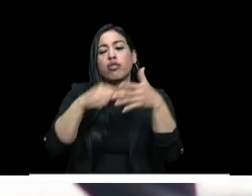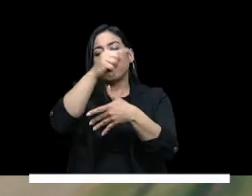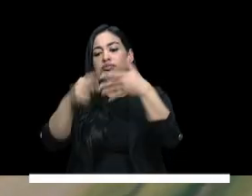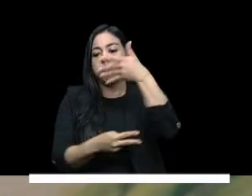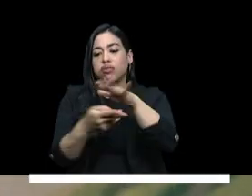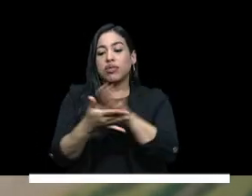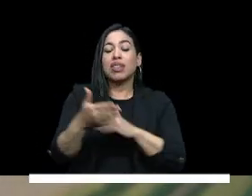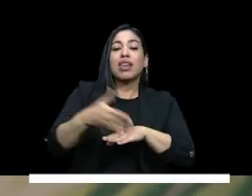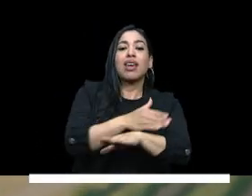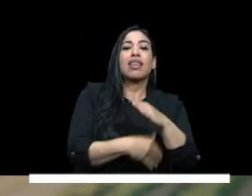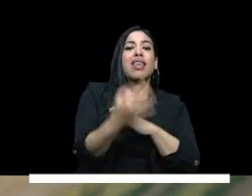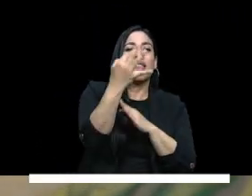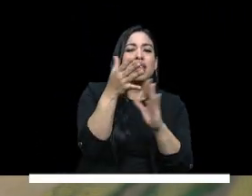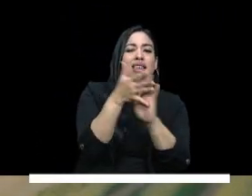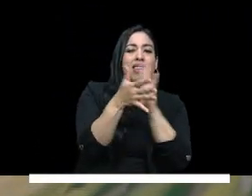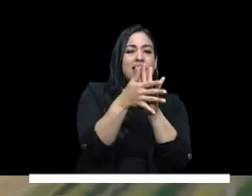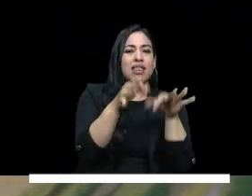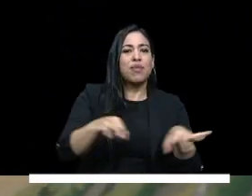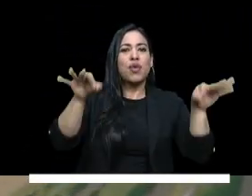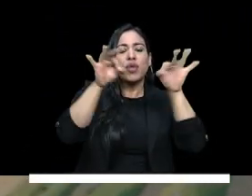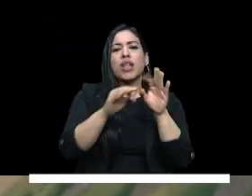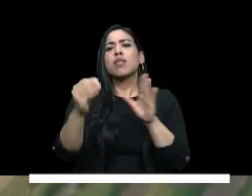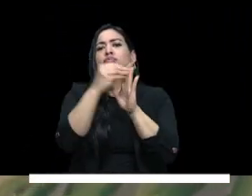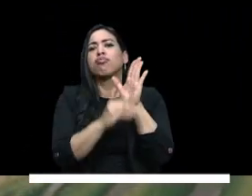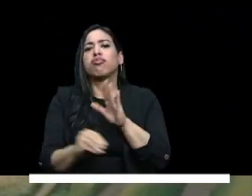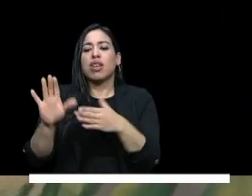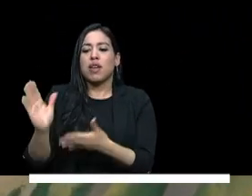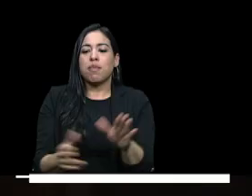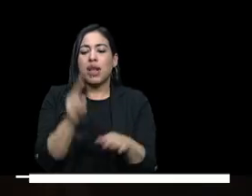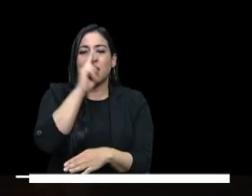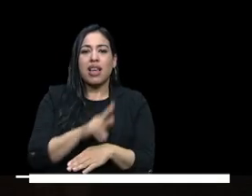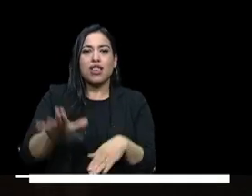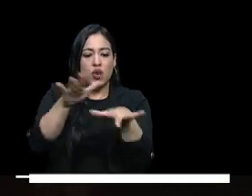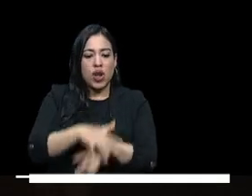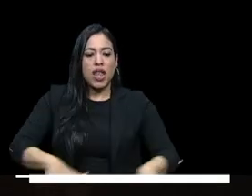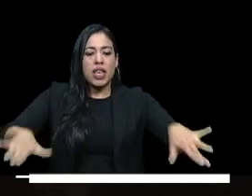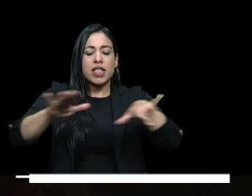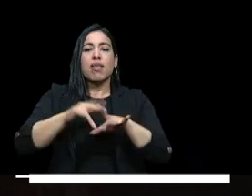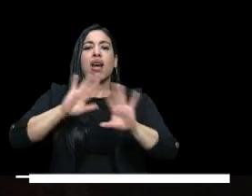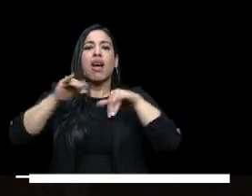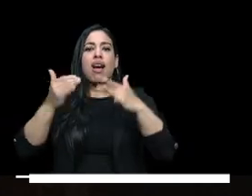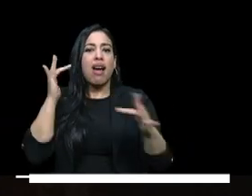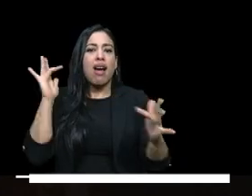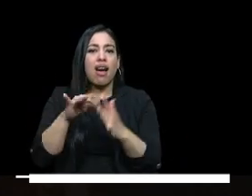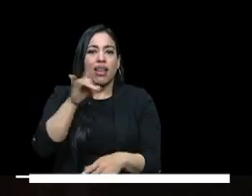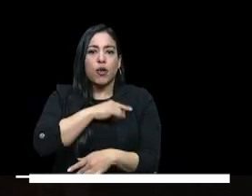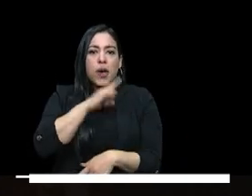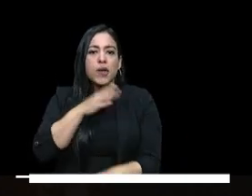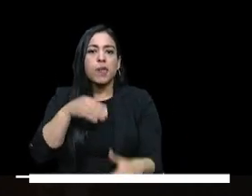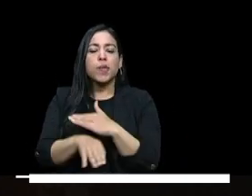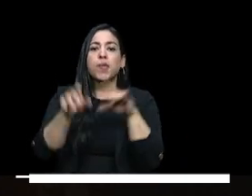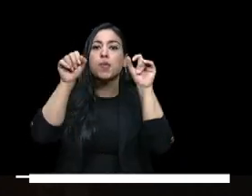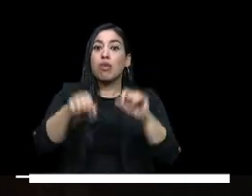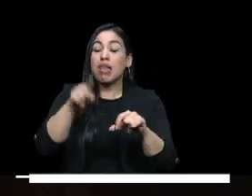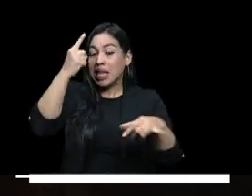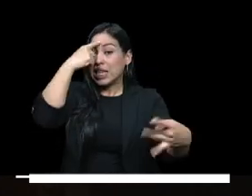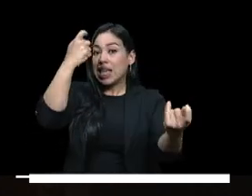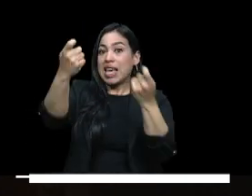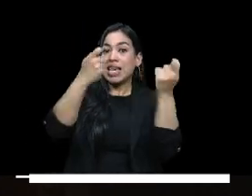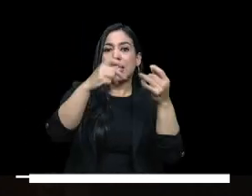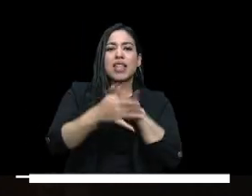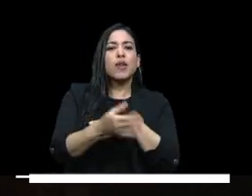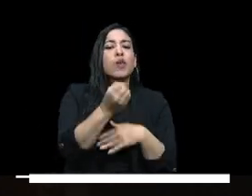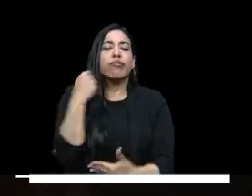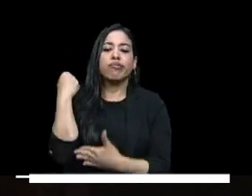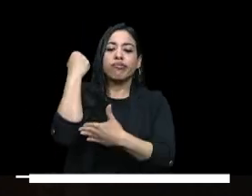que ya lo mencionaba la señora ministra es la implementación del plan nacional de espacios educativos para la educación superior esta es una estrategia que va a